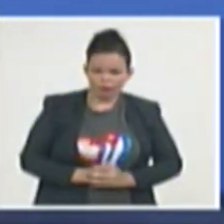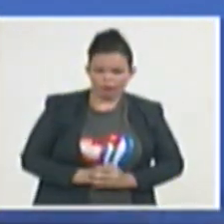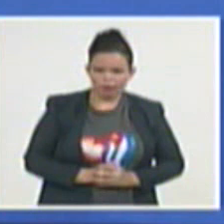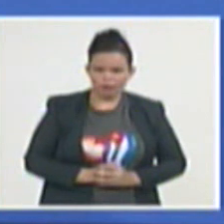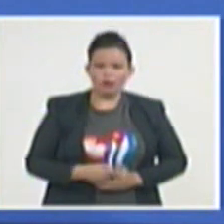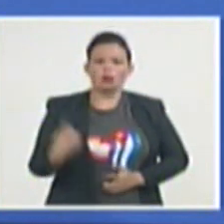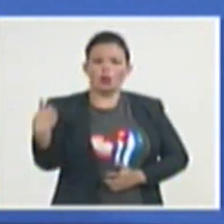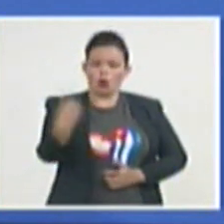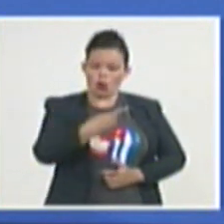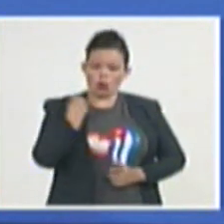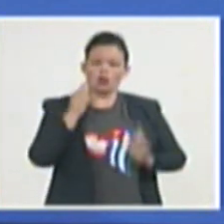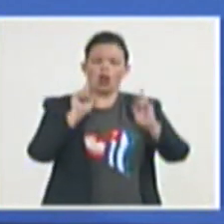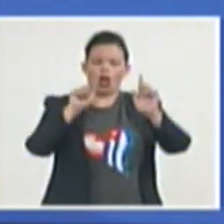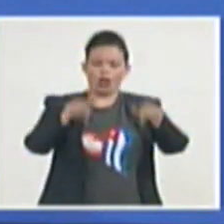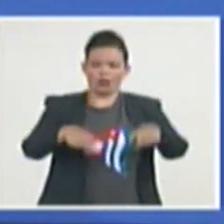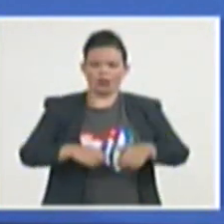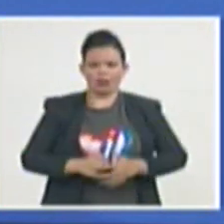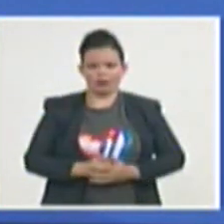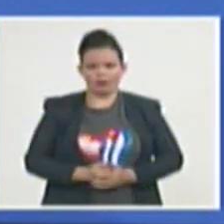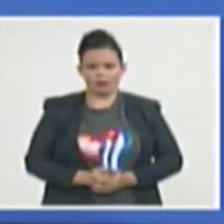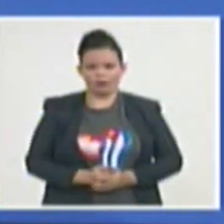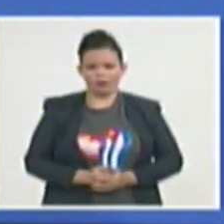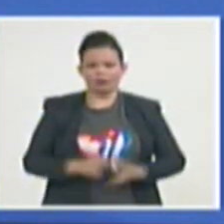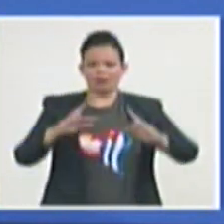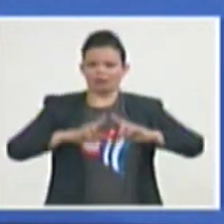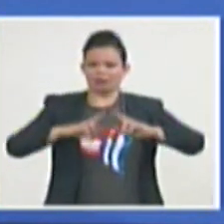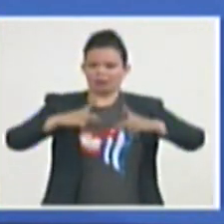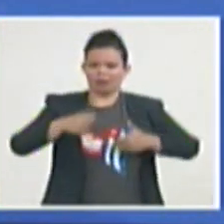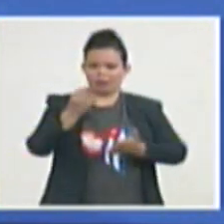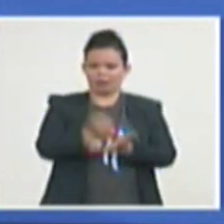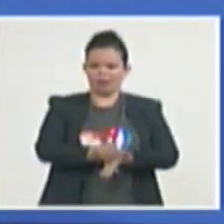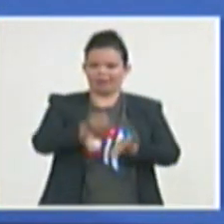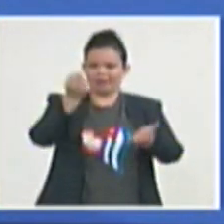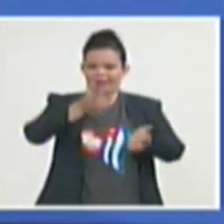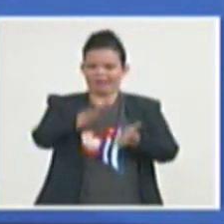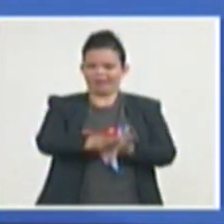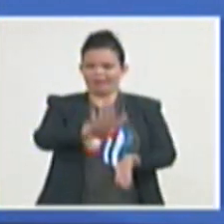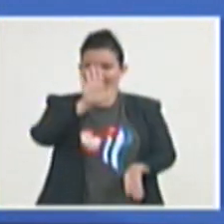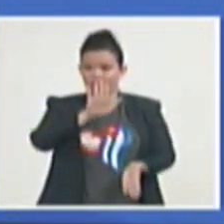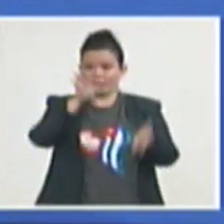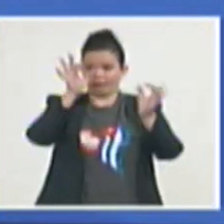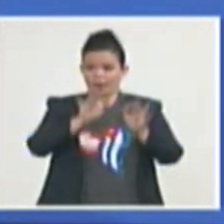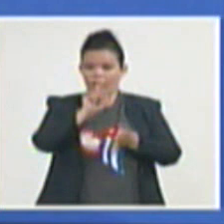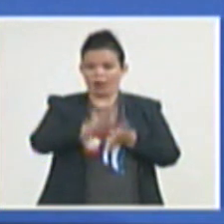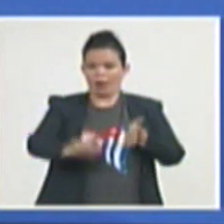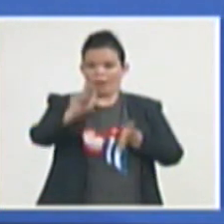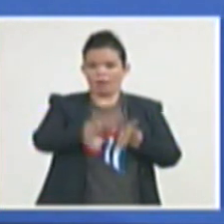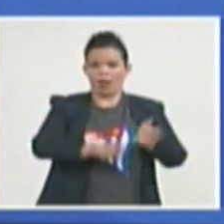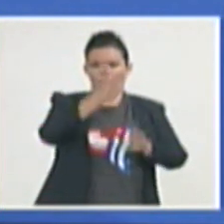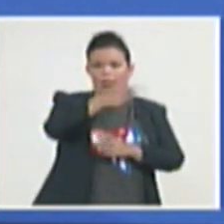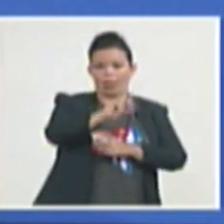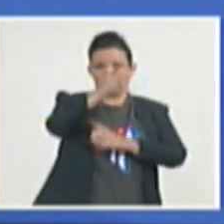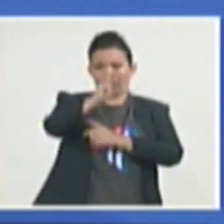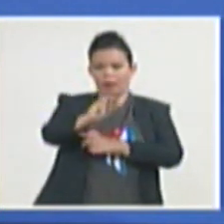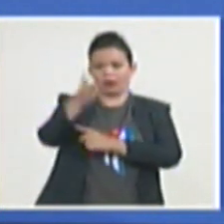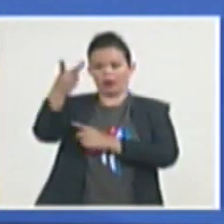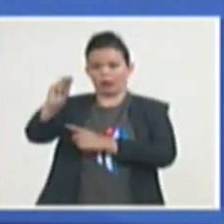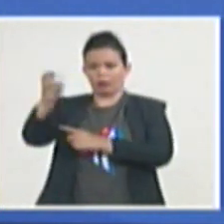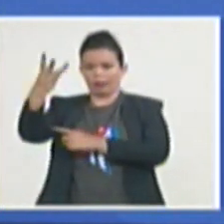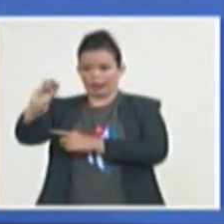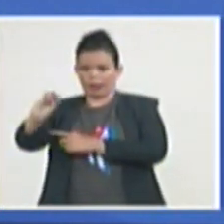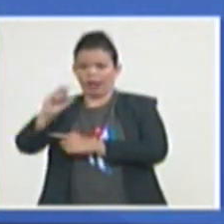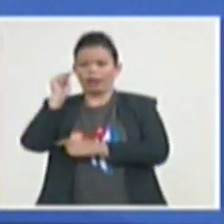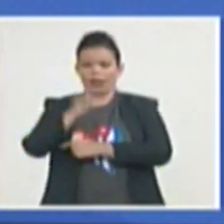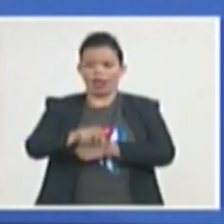con ello. Reiteramos el compromiso con la implementación de la Agenda 2030 para el Desarrollo Sostenible, el Acuerdo de